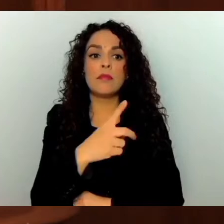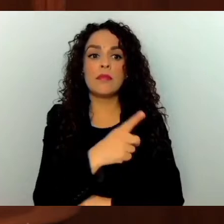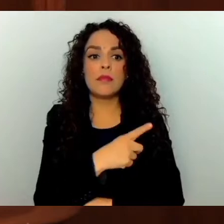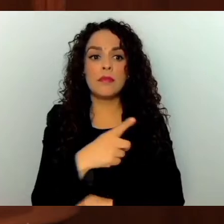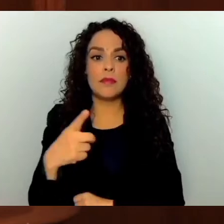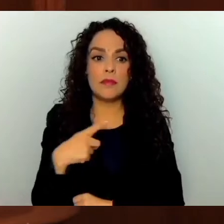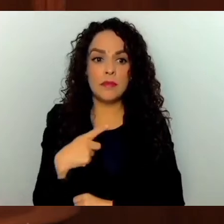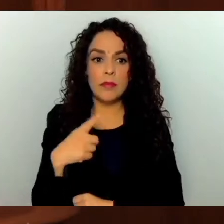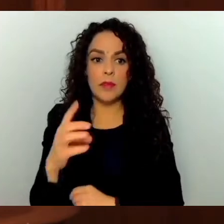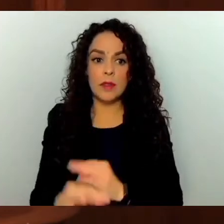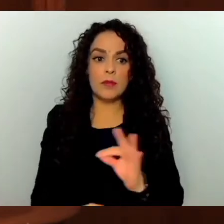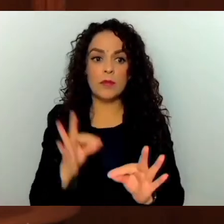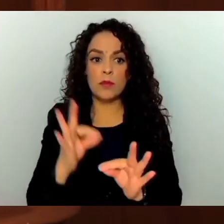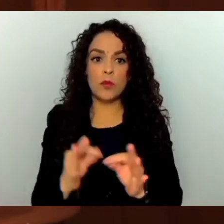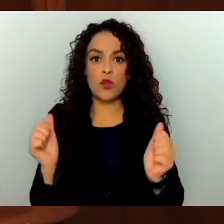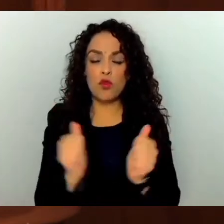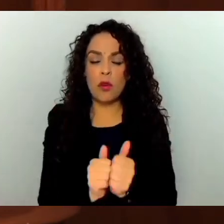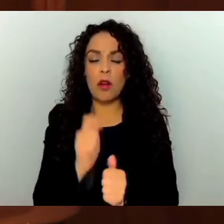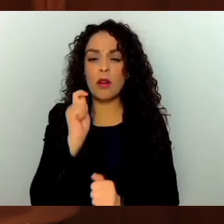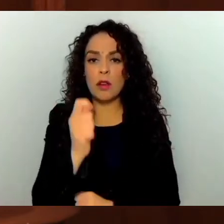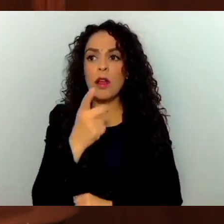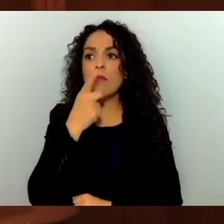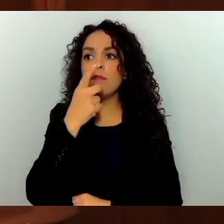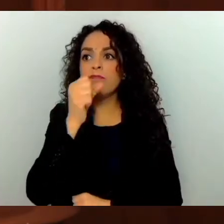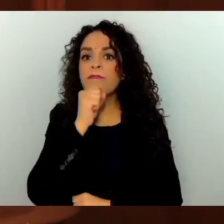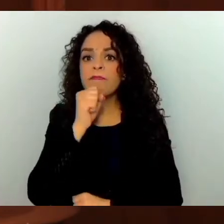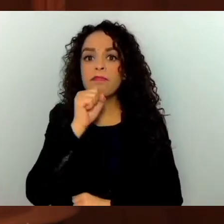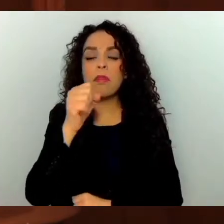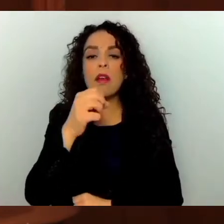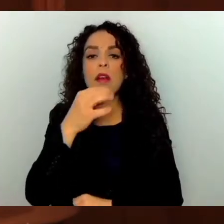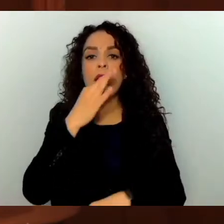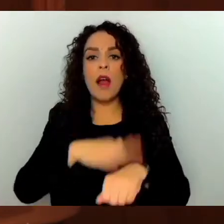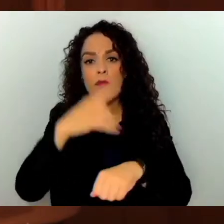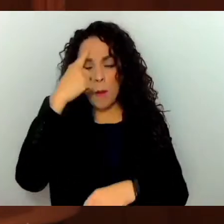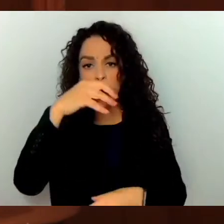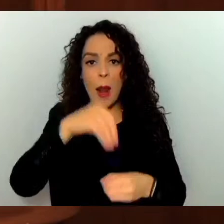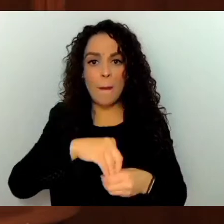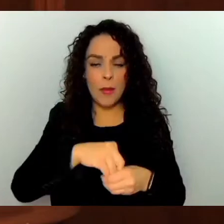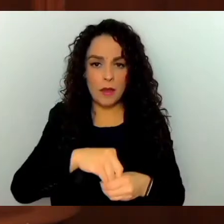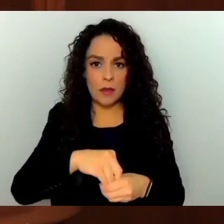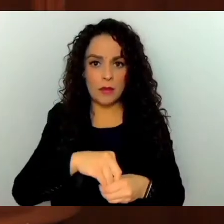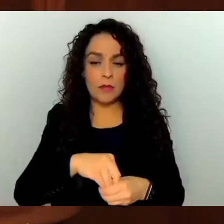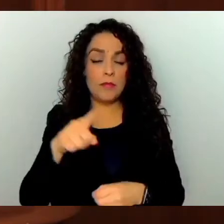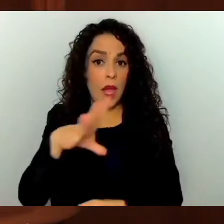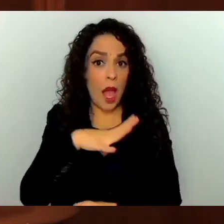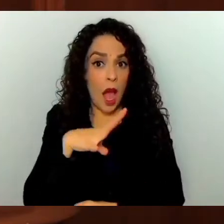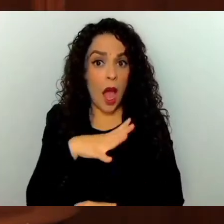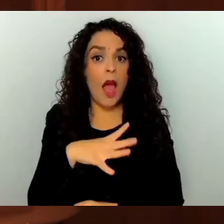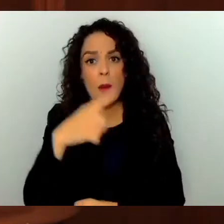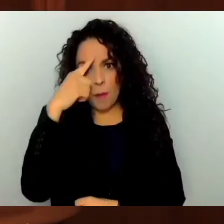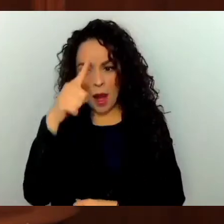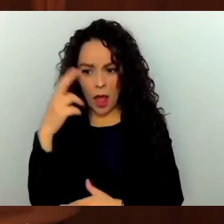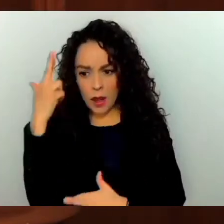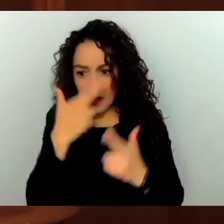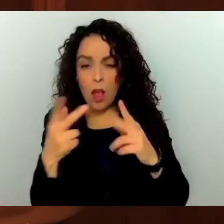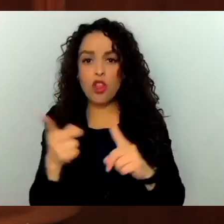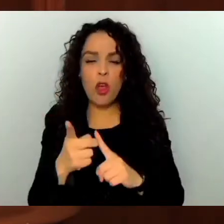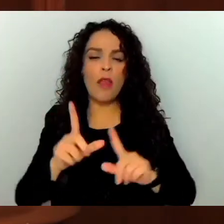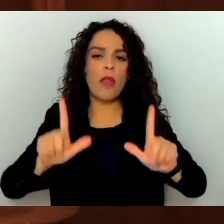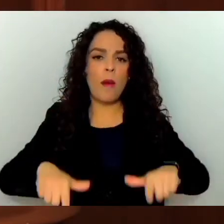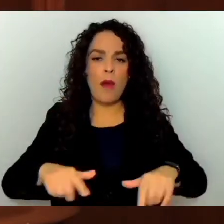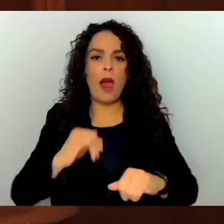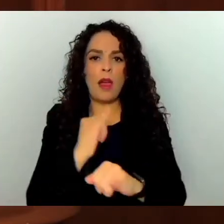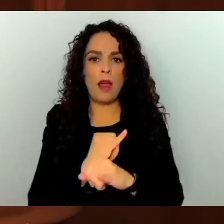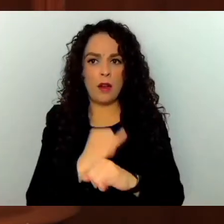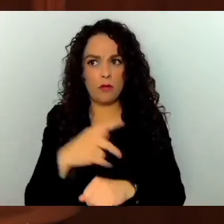con lo establecido en el aviso de privacidad del presente procedimiento, el cual estará disponible para su consulta en la página de internet de la